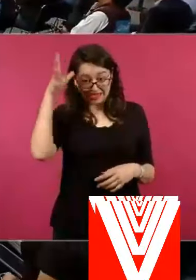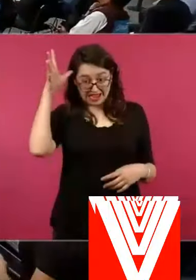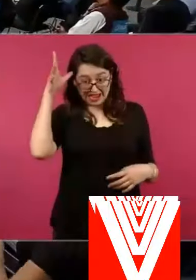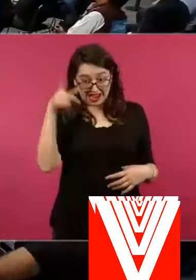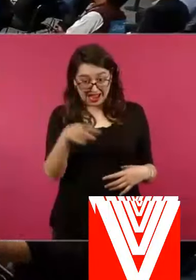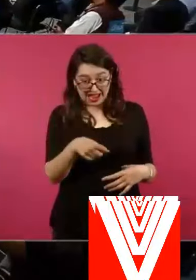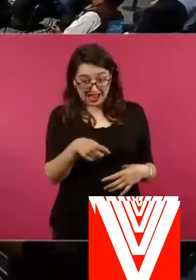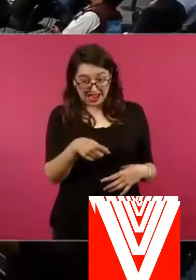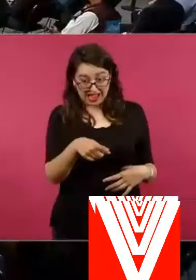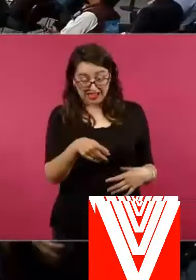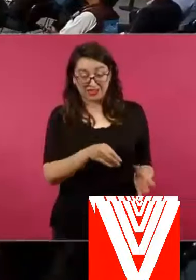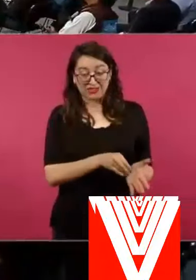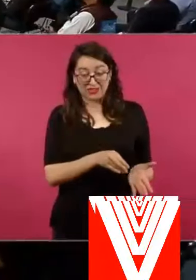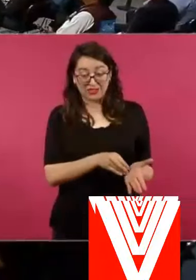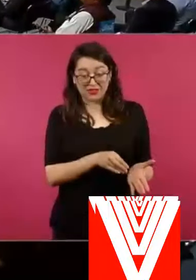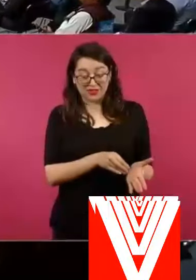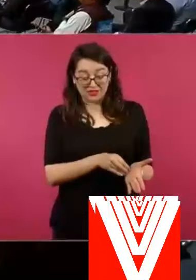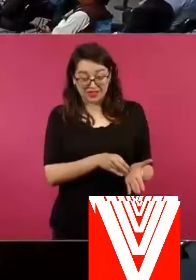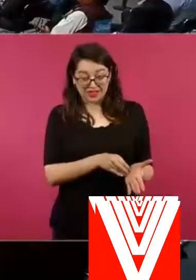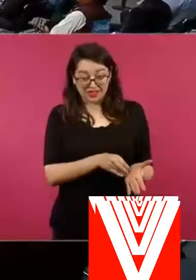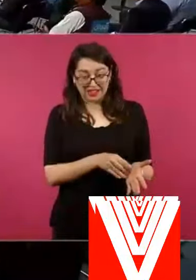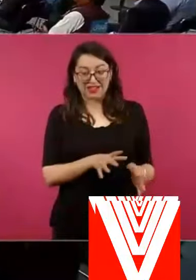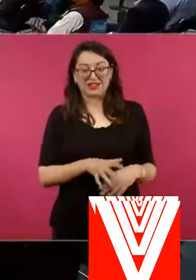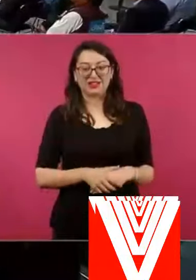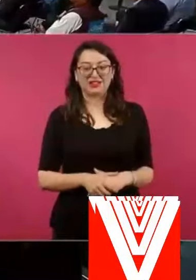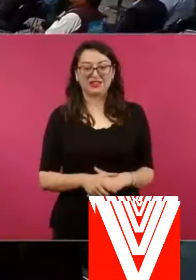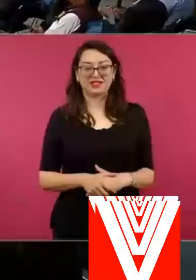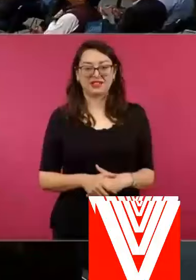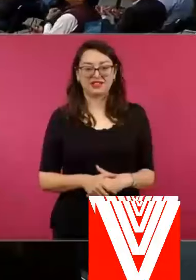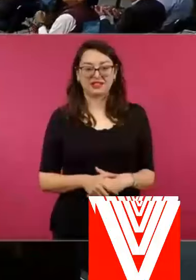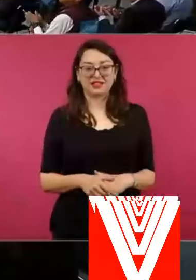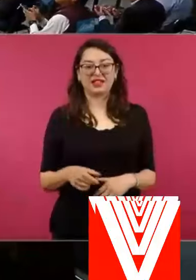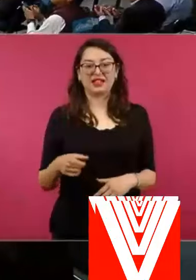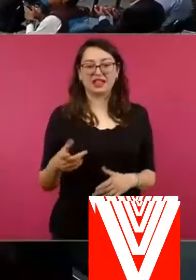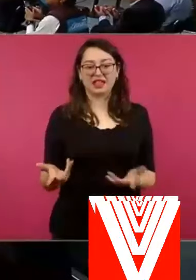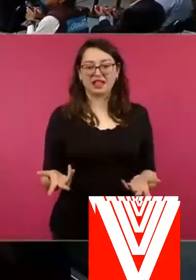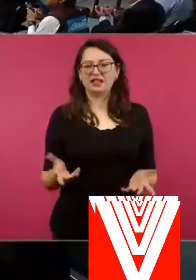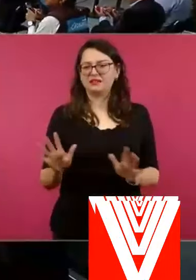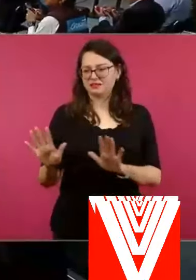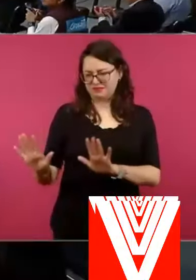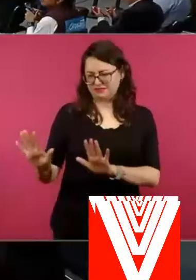Está en la lista, está Hans, pero vamos a darle porque él está muy inquieto.